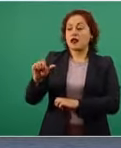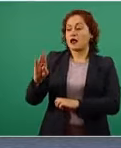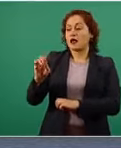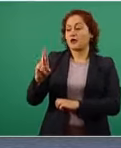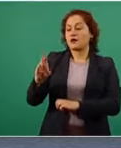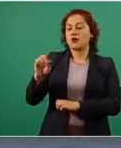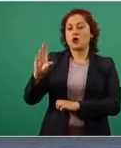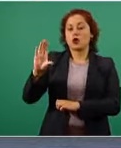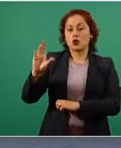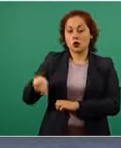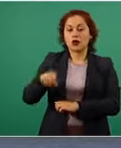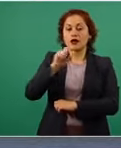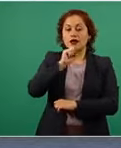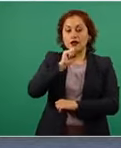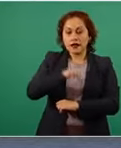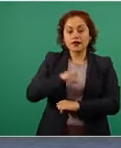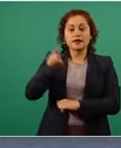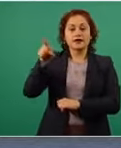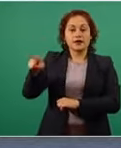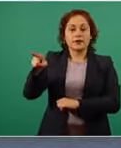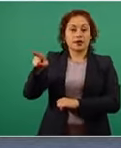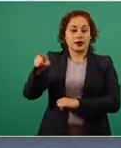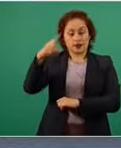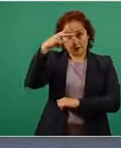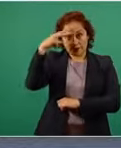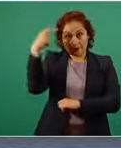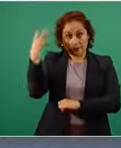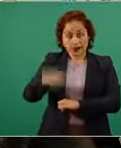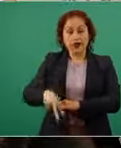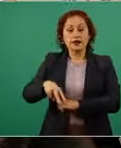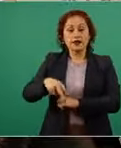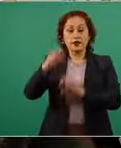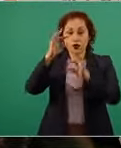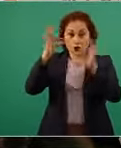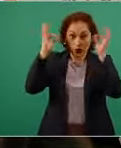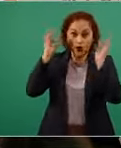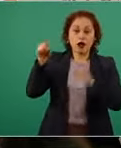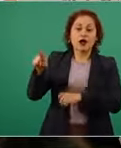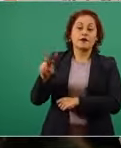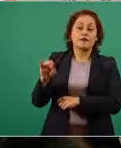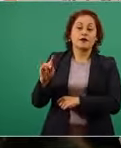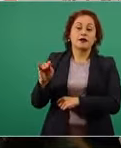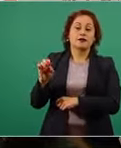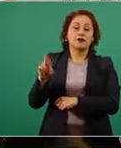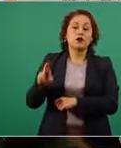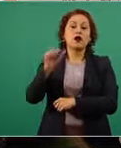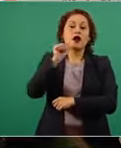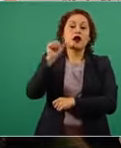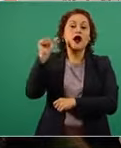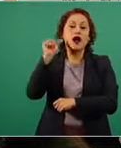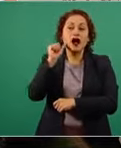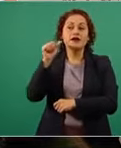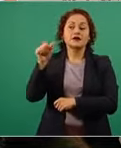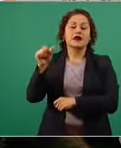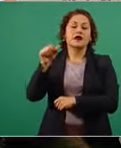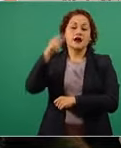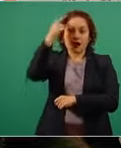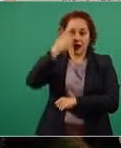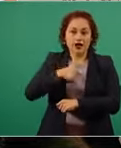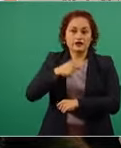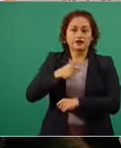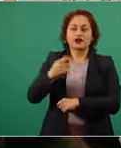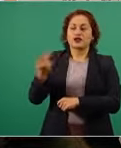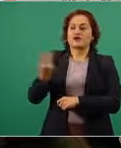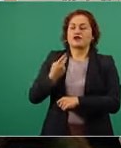embajador en México, Víctor. Ayer estuvo conmigo en la noche, muy emocionado también. Gracias, Víctor. Bueno,